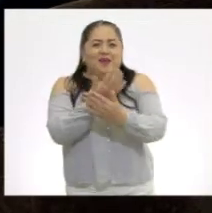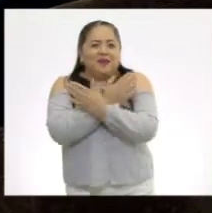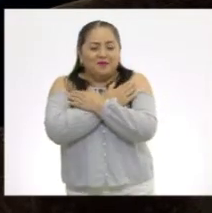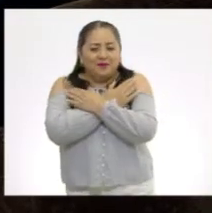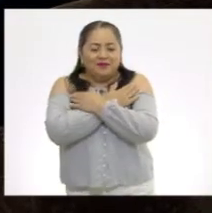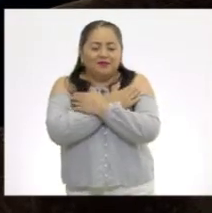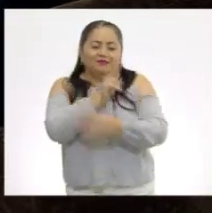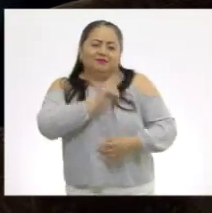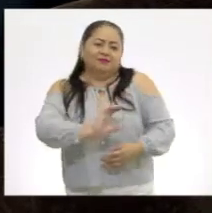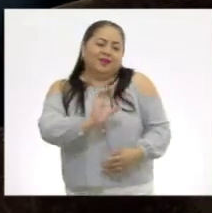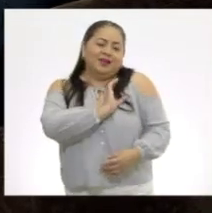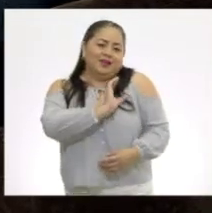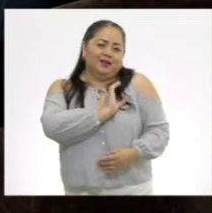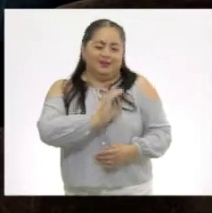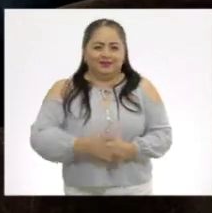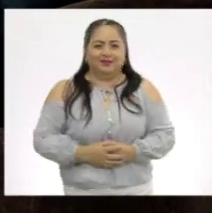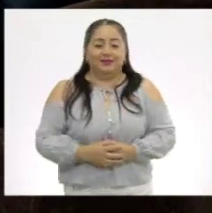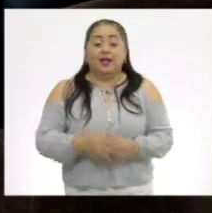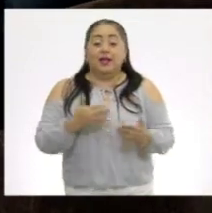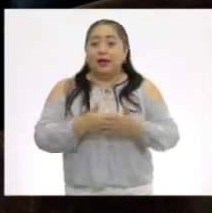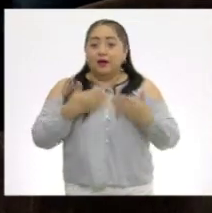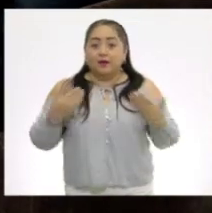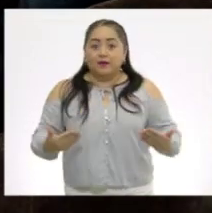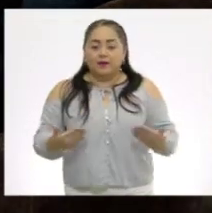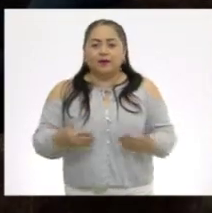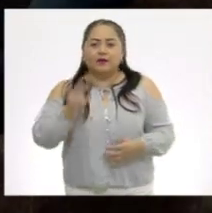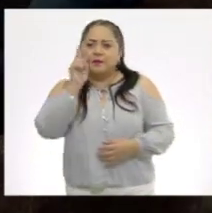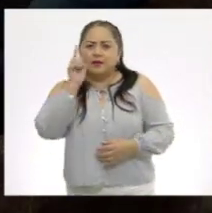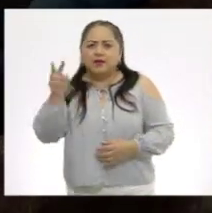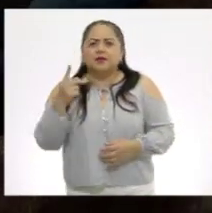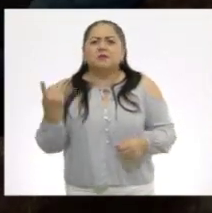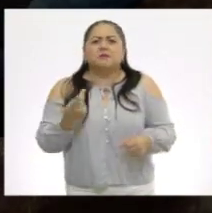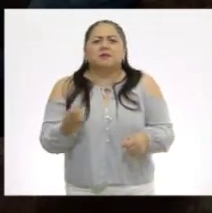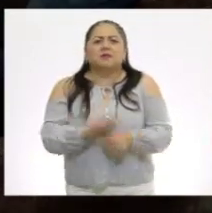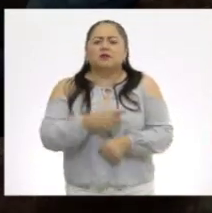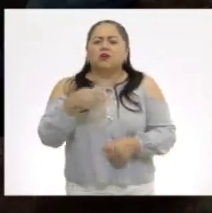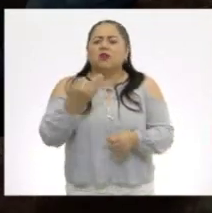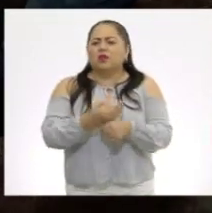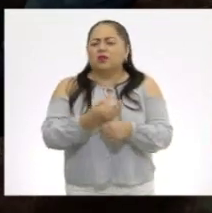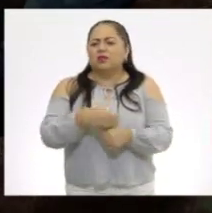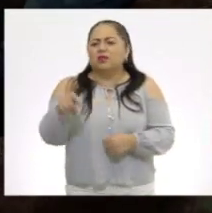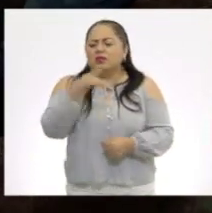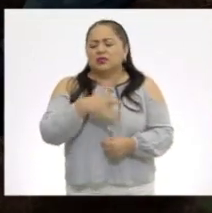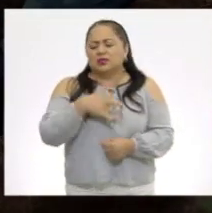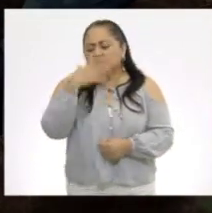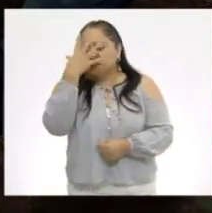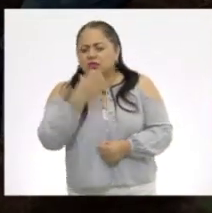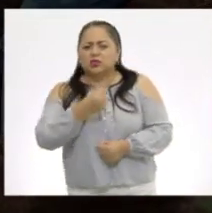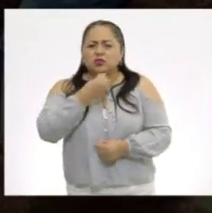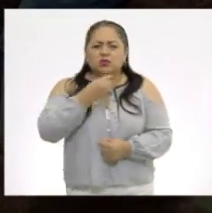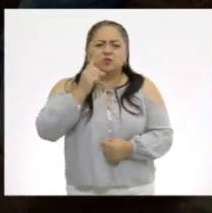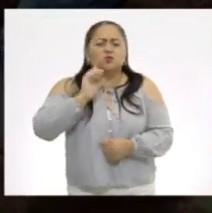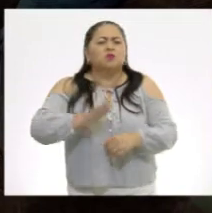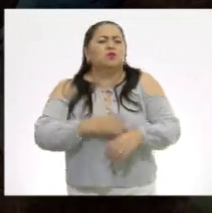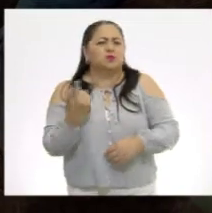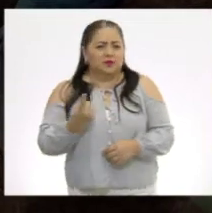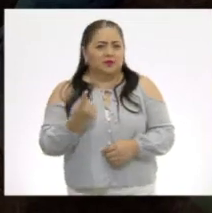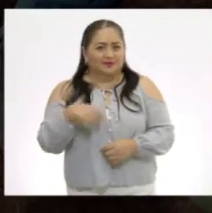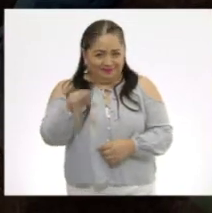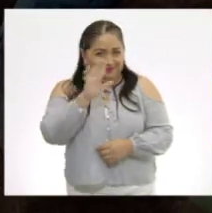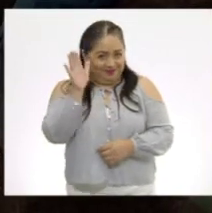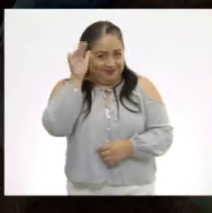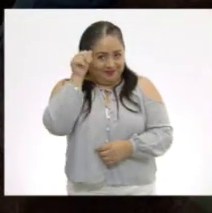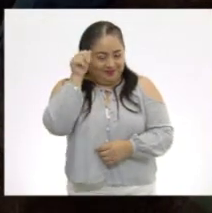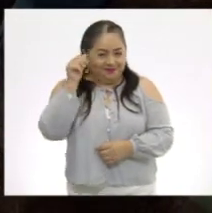muy cariñoso. Ahora, vamos a ver qué es lo que nos hace sentir tristes a las niñas y a los niños. ¿Están de